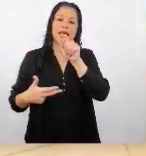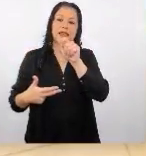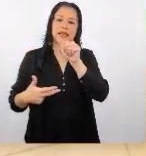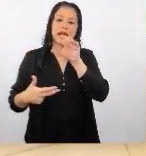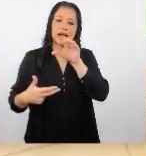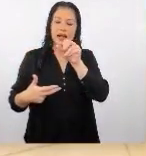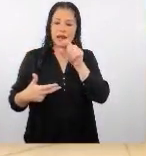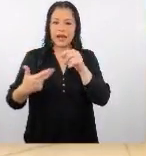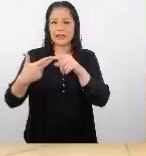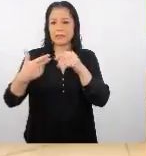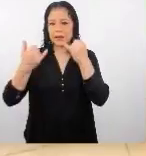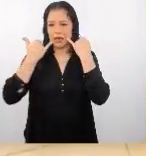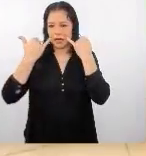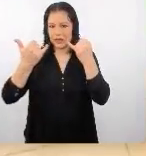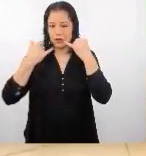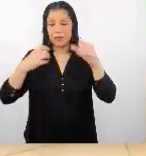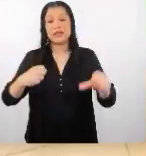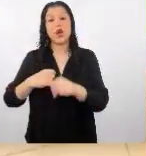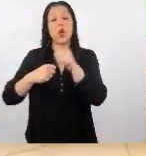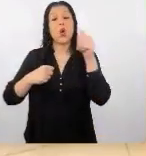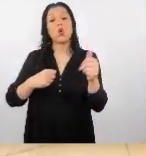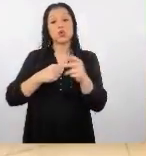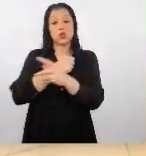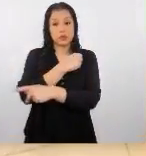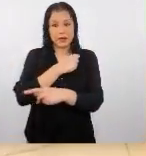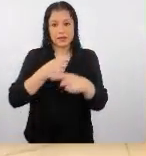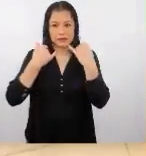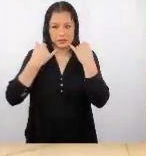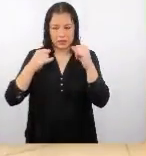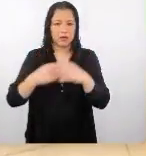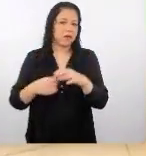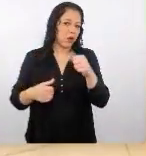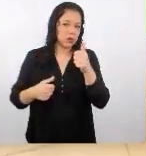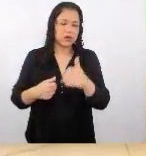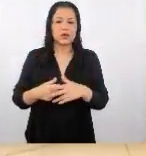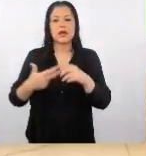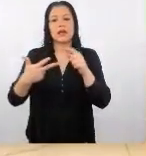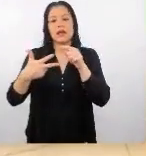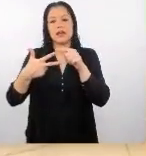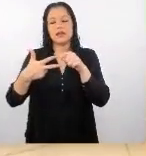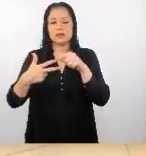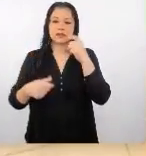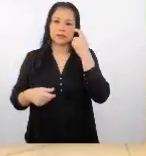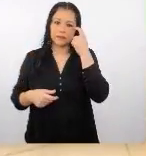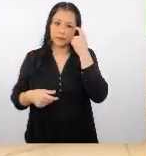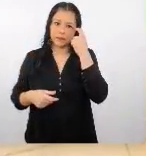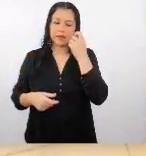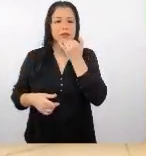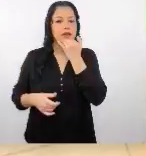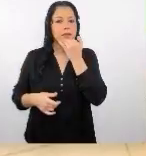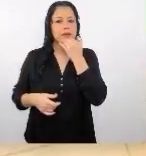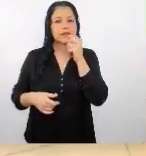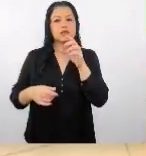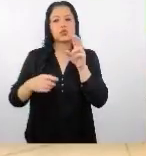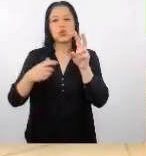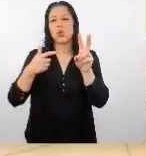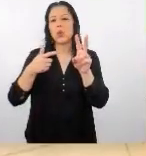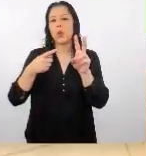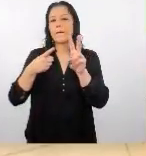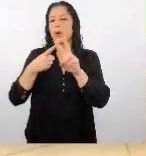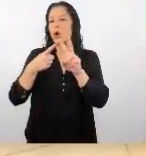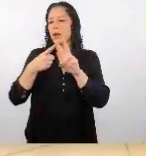el idioma en extranjero para todos los idiomas extranjeros entonces ¿qué sucede? de que ellos sus vocabularios lo